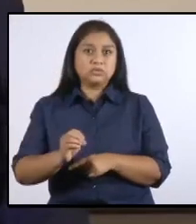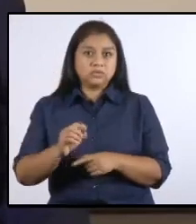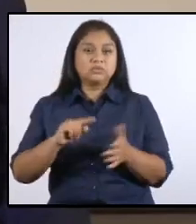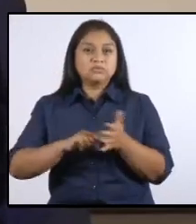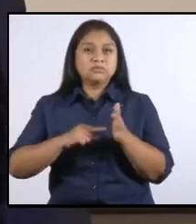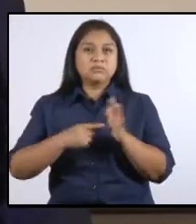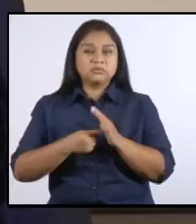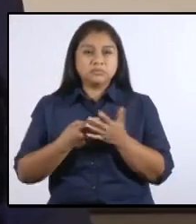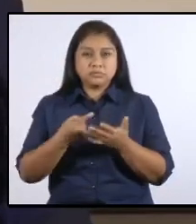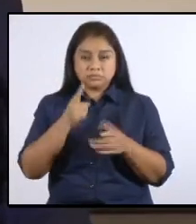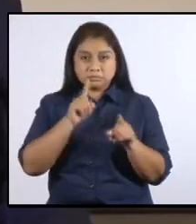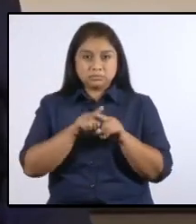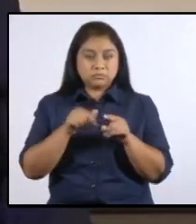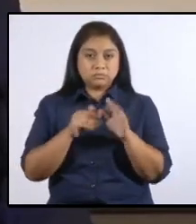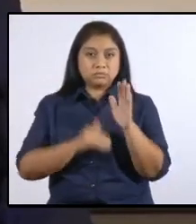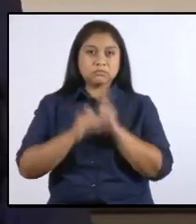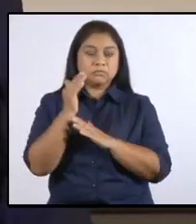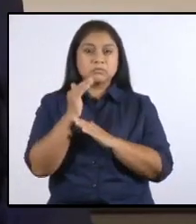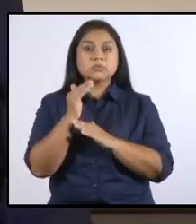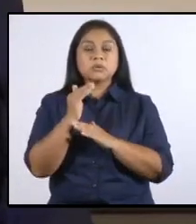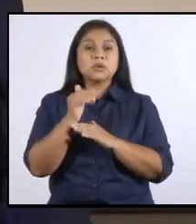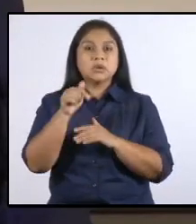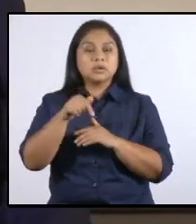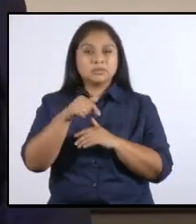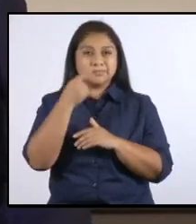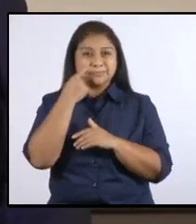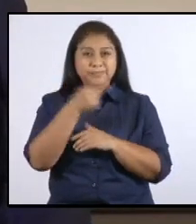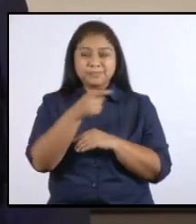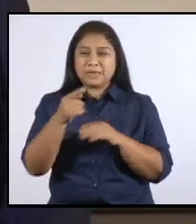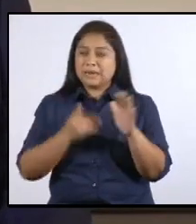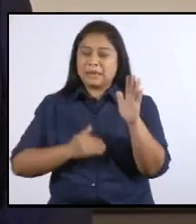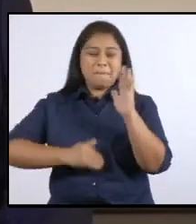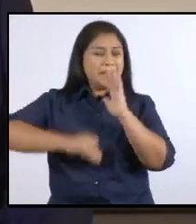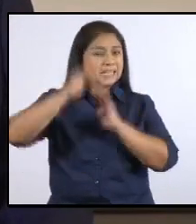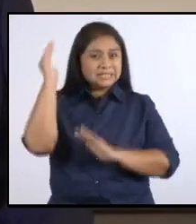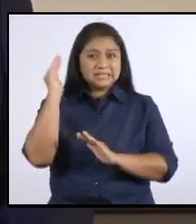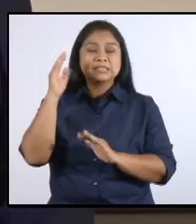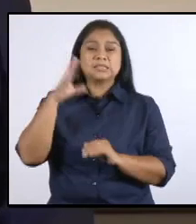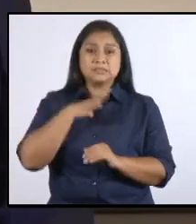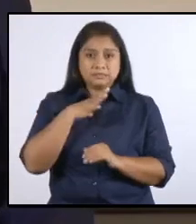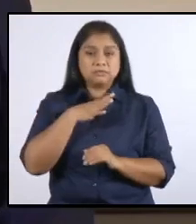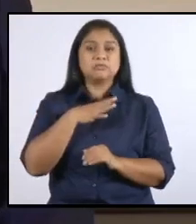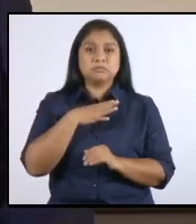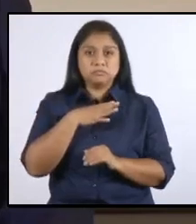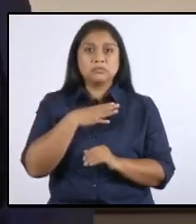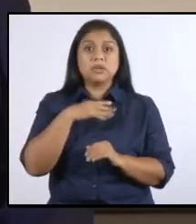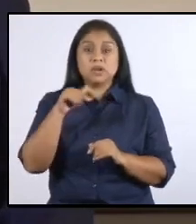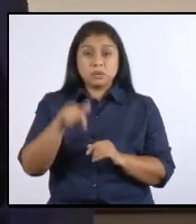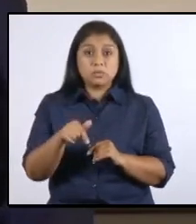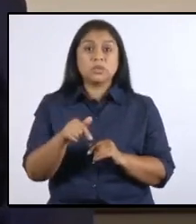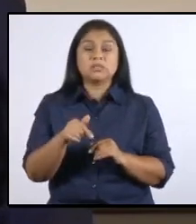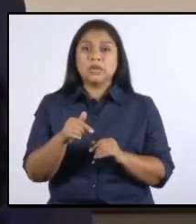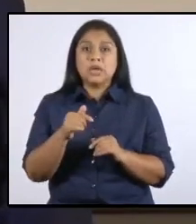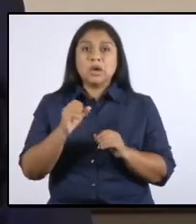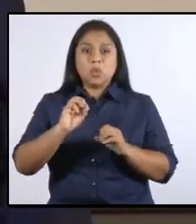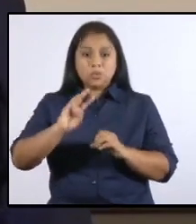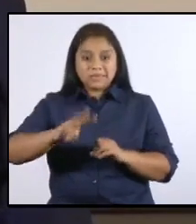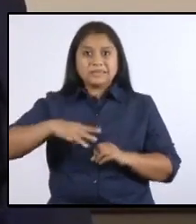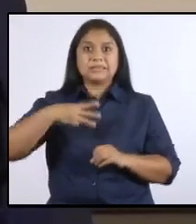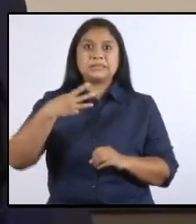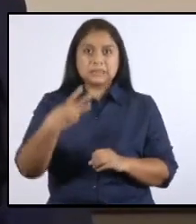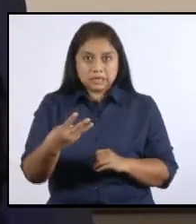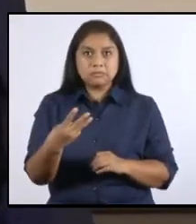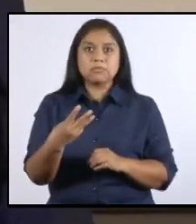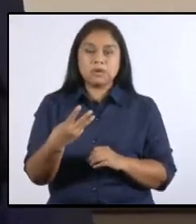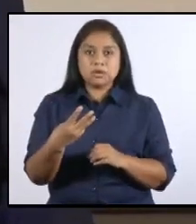de la semana epidemiológica número 9, en la que más hemos crecido, es decir, casi triplicamos el número